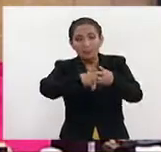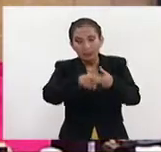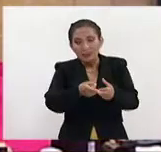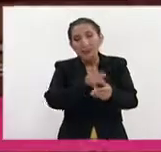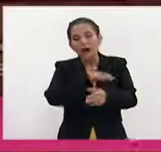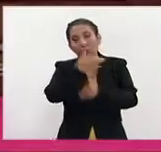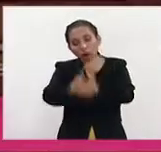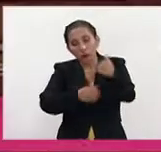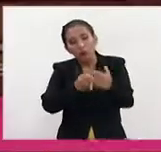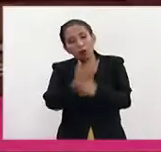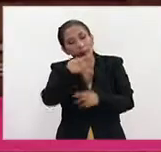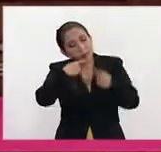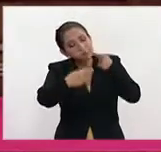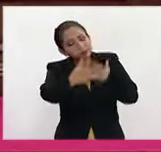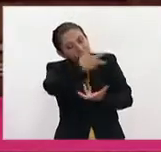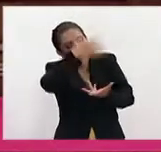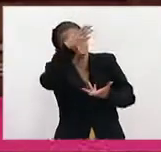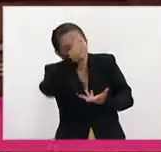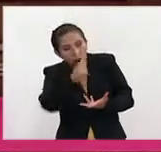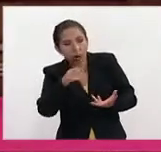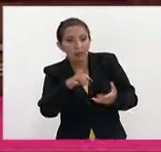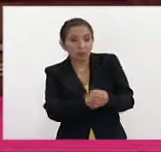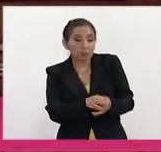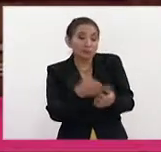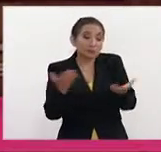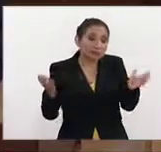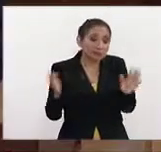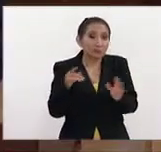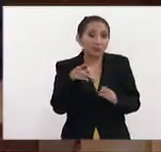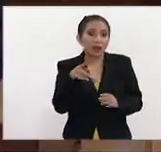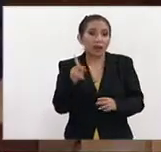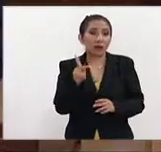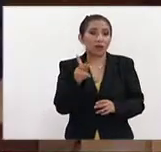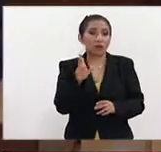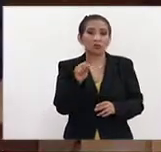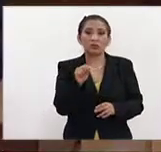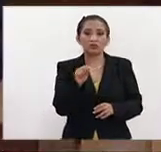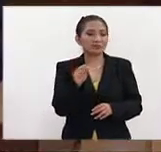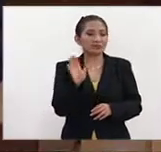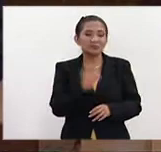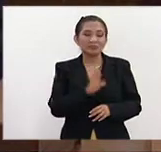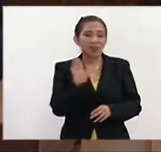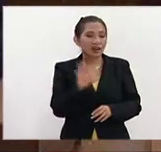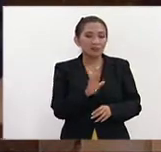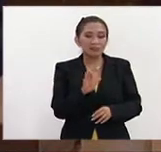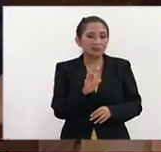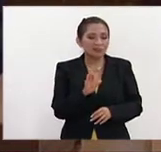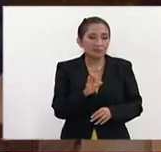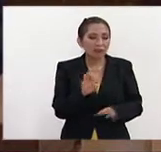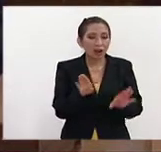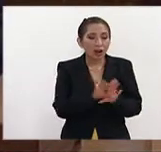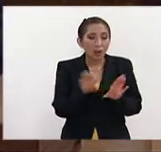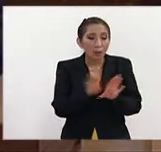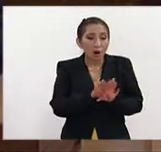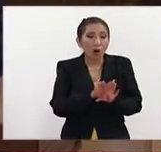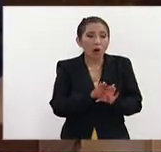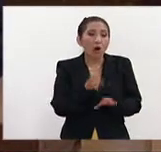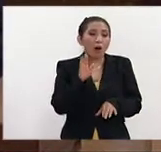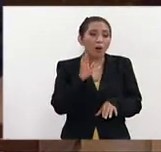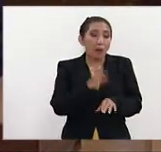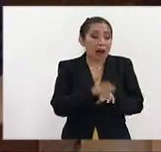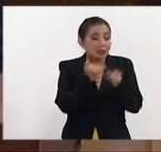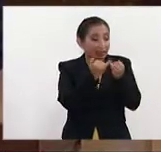vía para una nueva negociación. Pero esa negociación no parece que pueda consistir en más sesiones